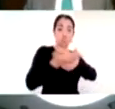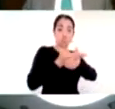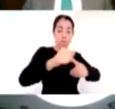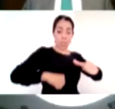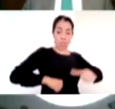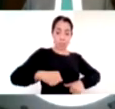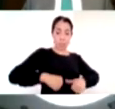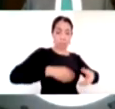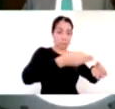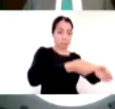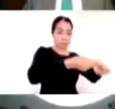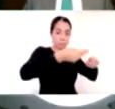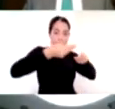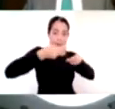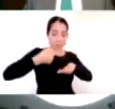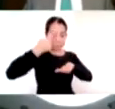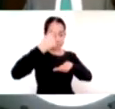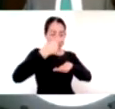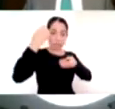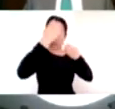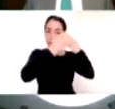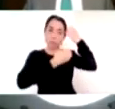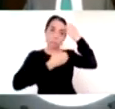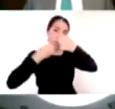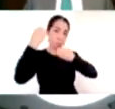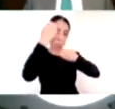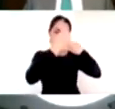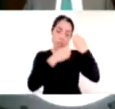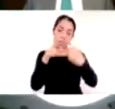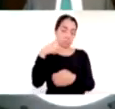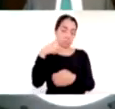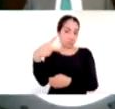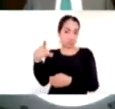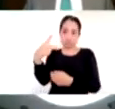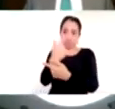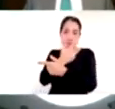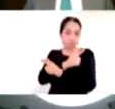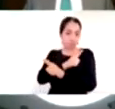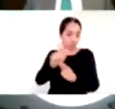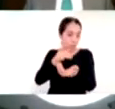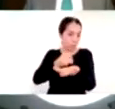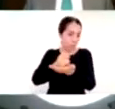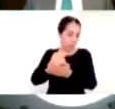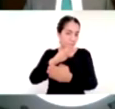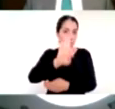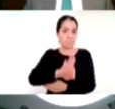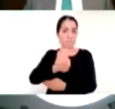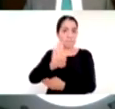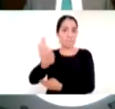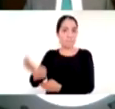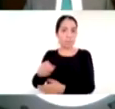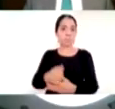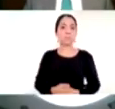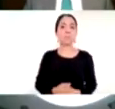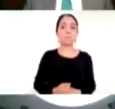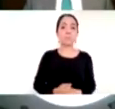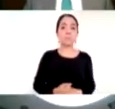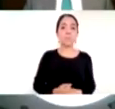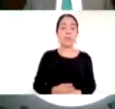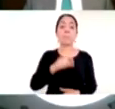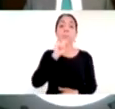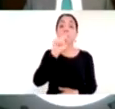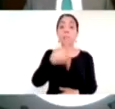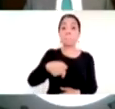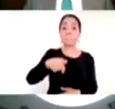libertad del docente también nos concentramos en reforzar los últimos grados nos